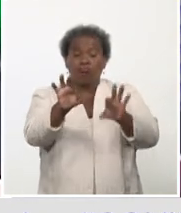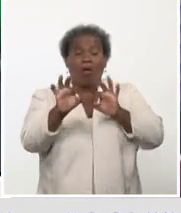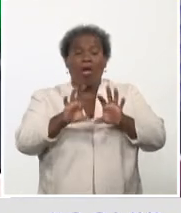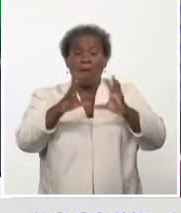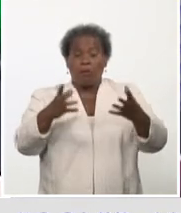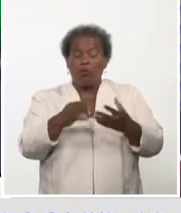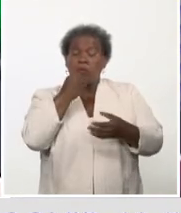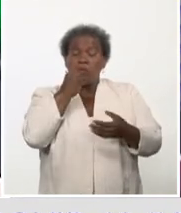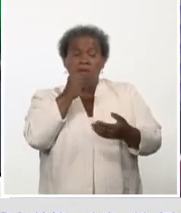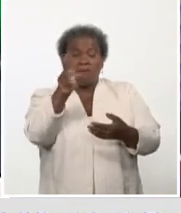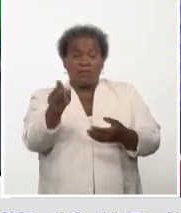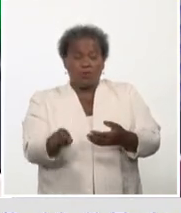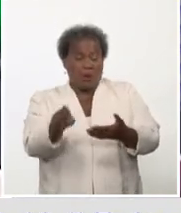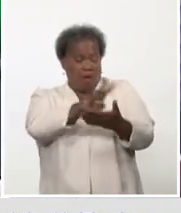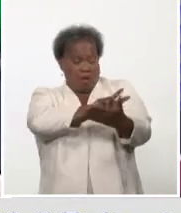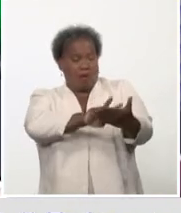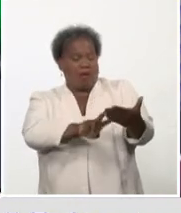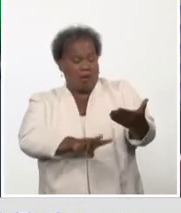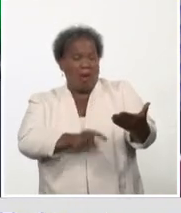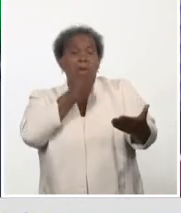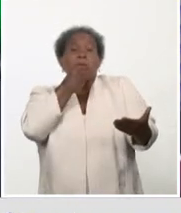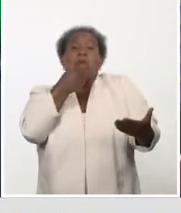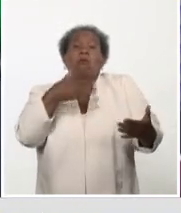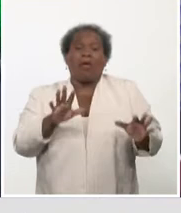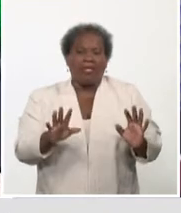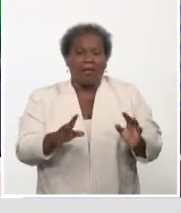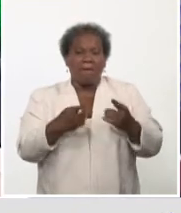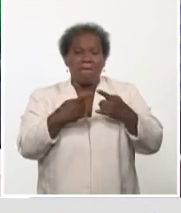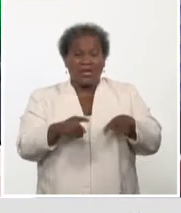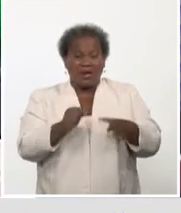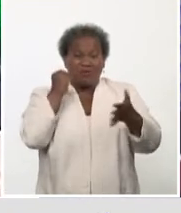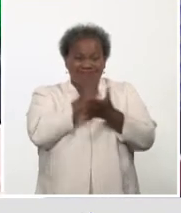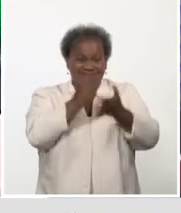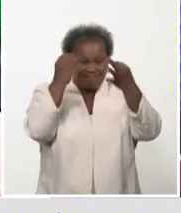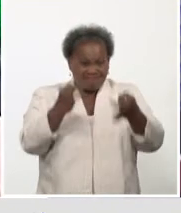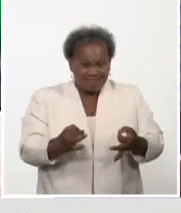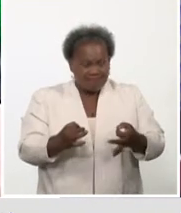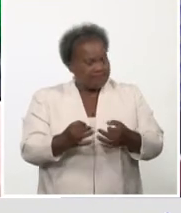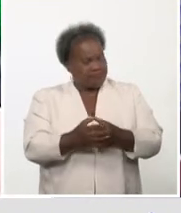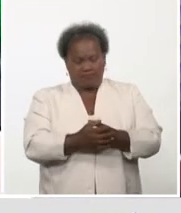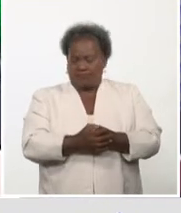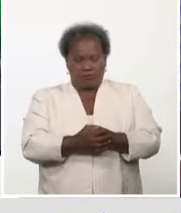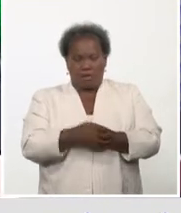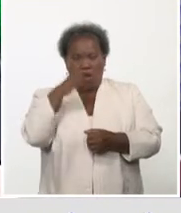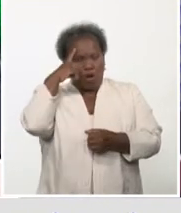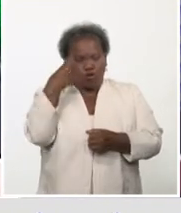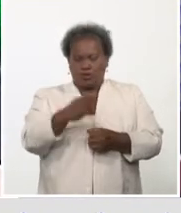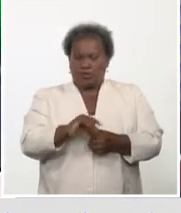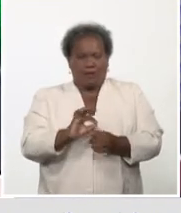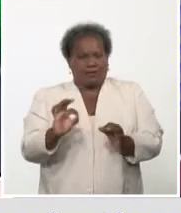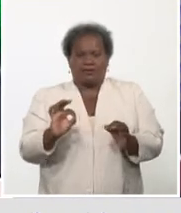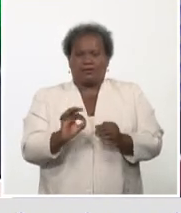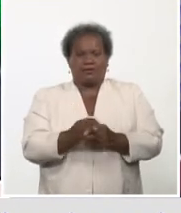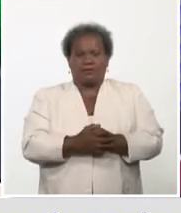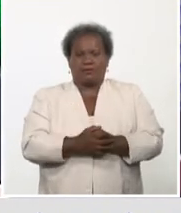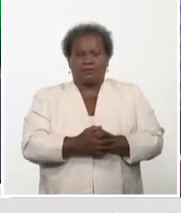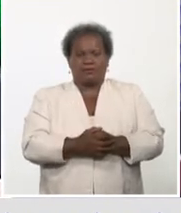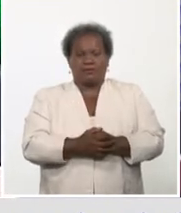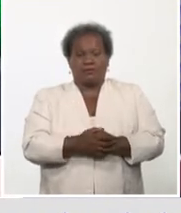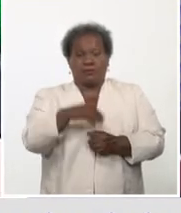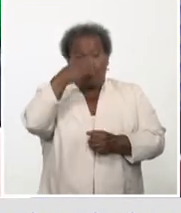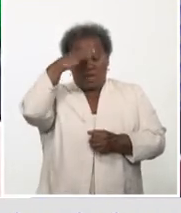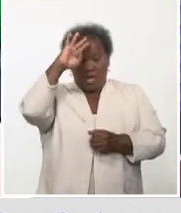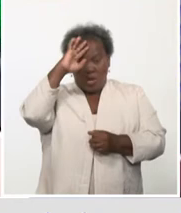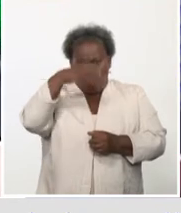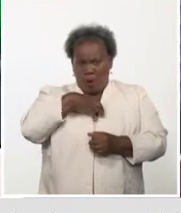la posibilidad de leerlo, sí, es verdad, pero la evidencia que se necesita para afirmar ya que un evento es un hecho, todavía no existe. ¿En Cuba no lo hemos tenido?